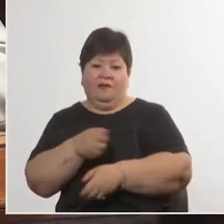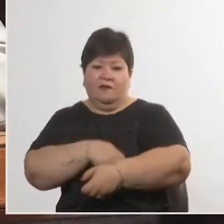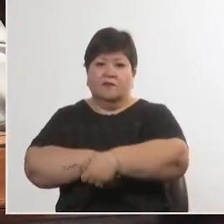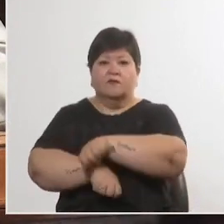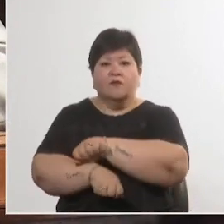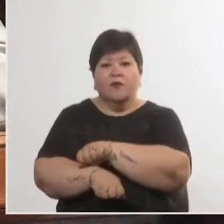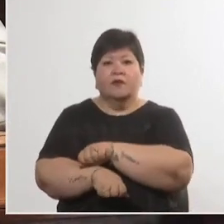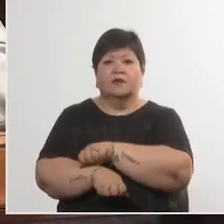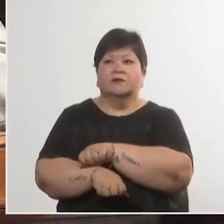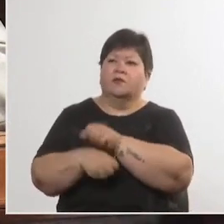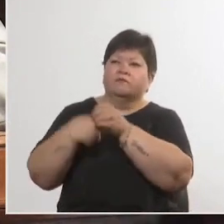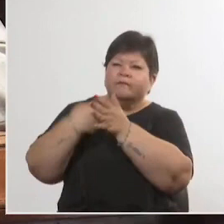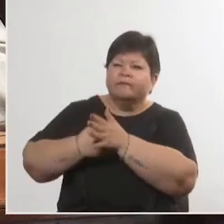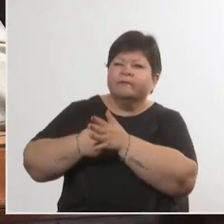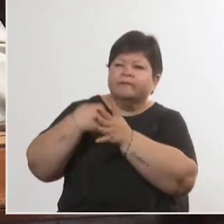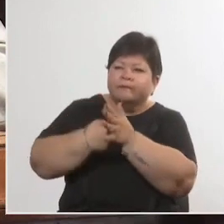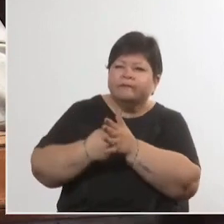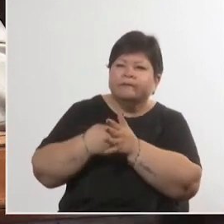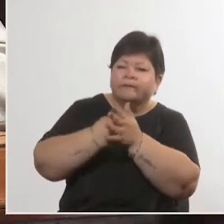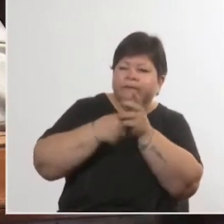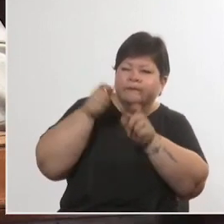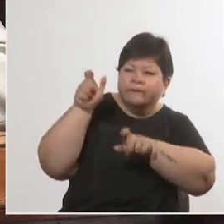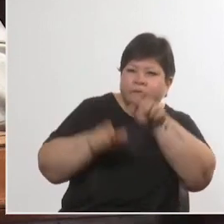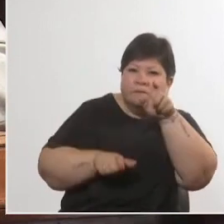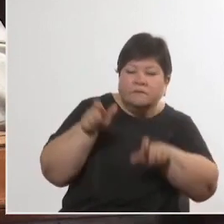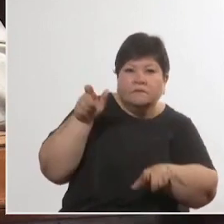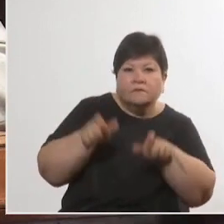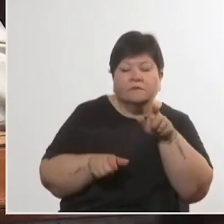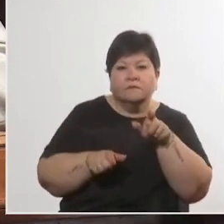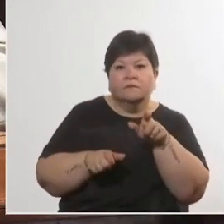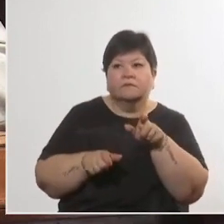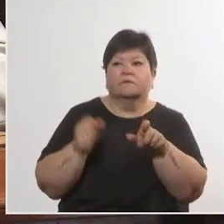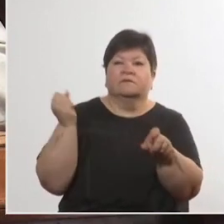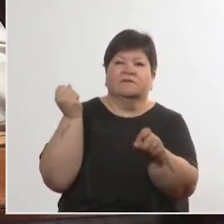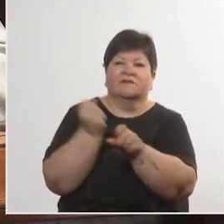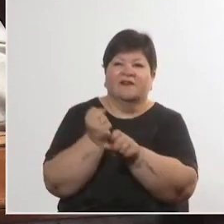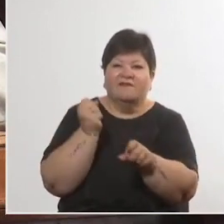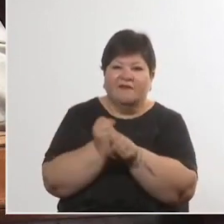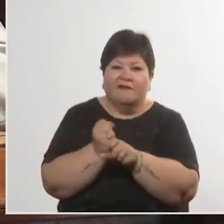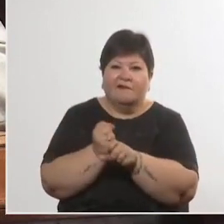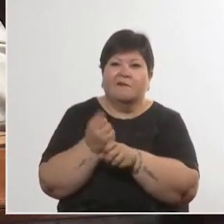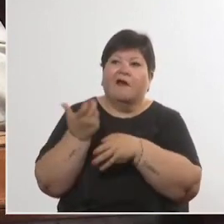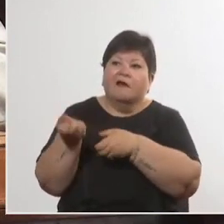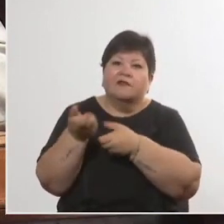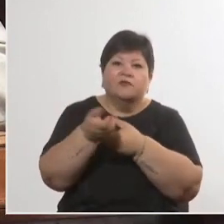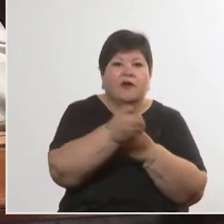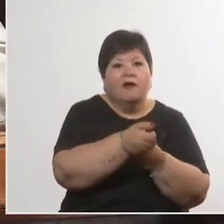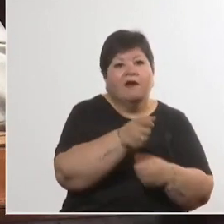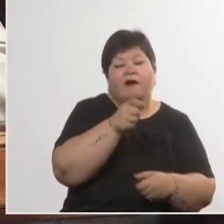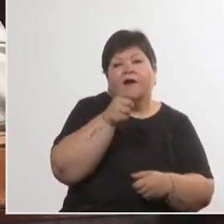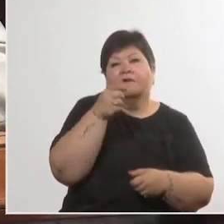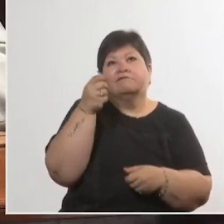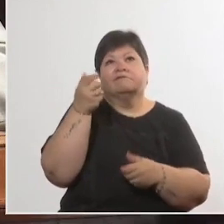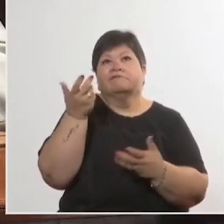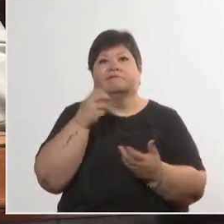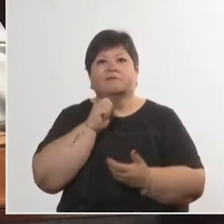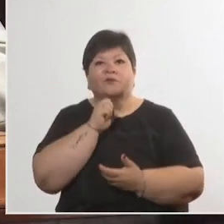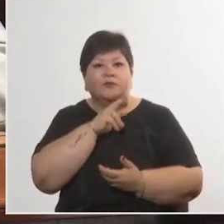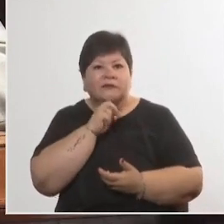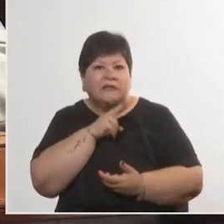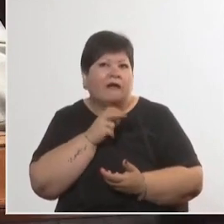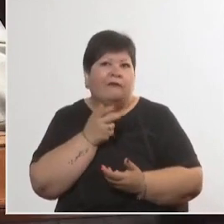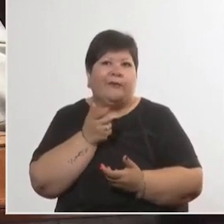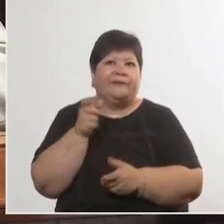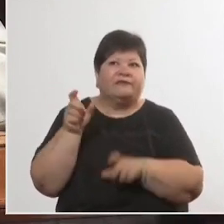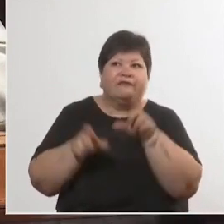de sus militantes o de sus integrantes sacan adelante a veces la vida de muchachos que de otra forma